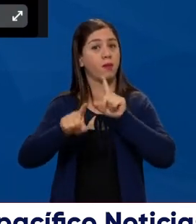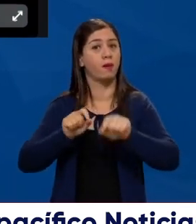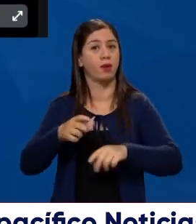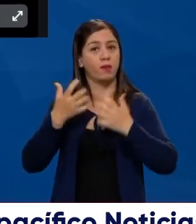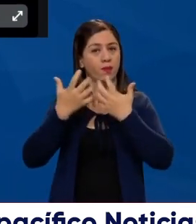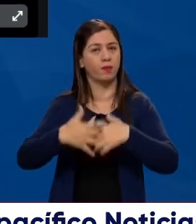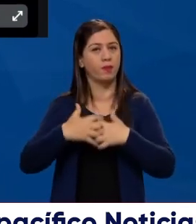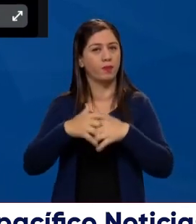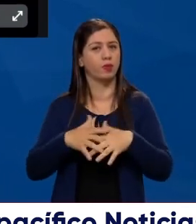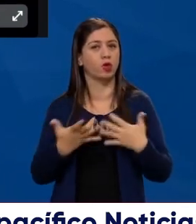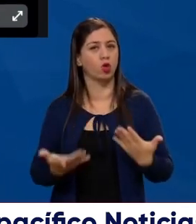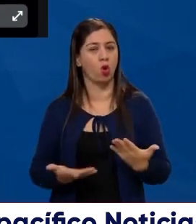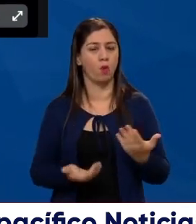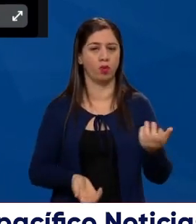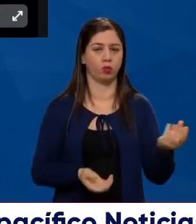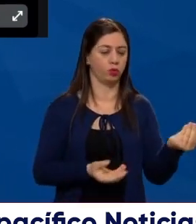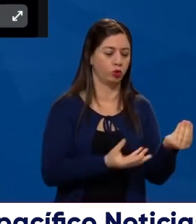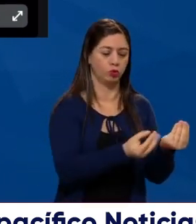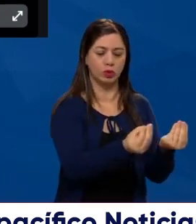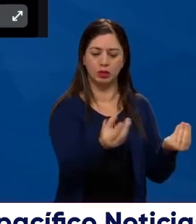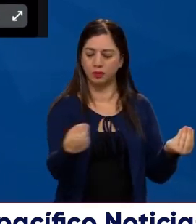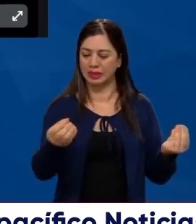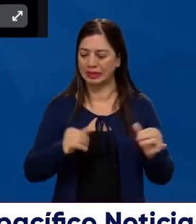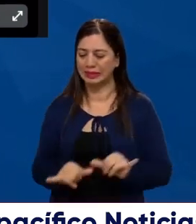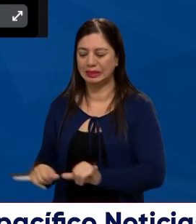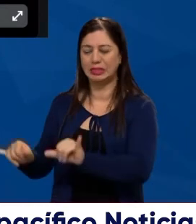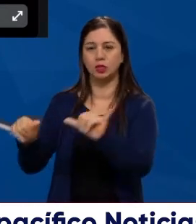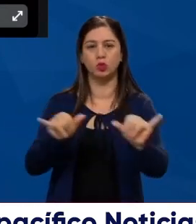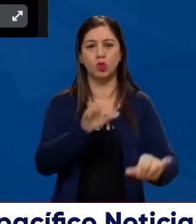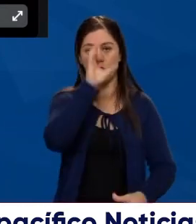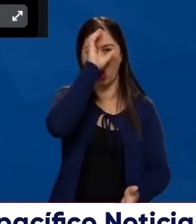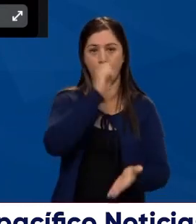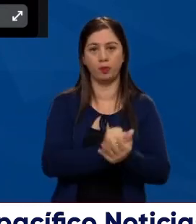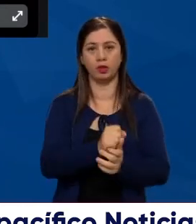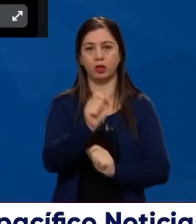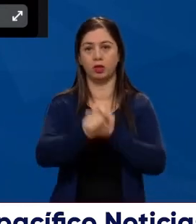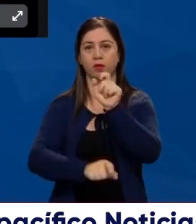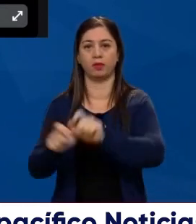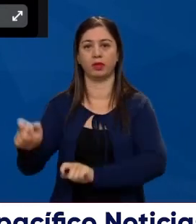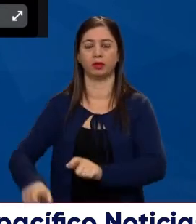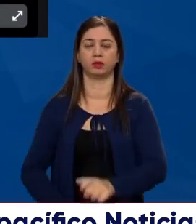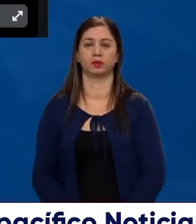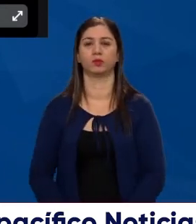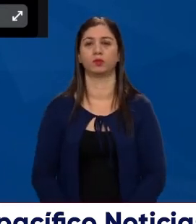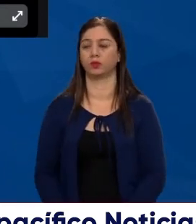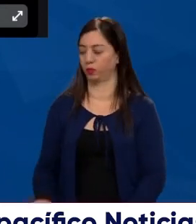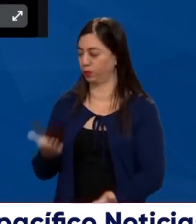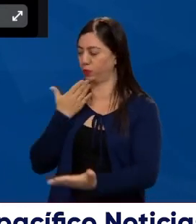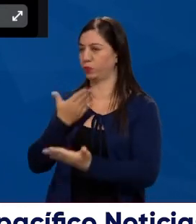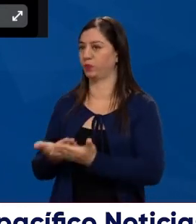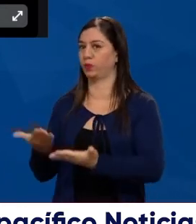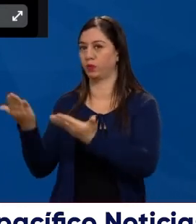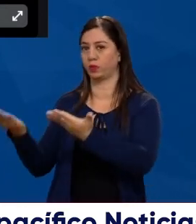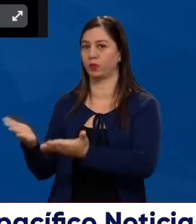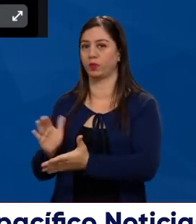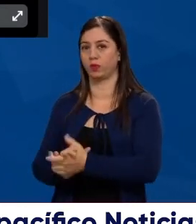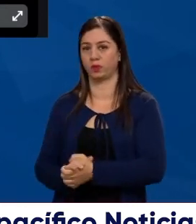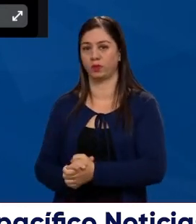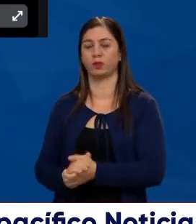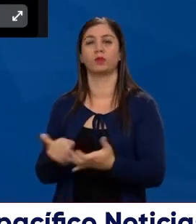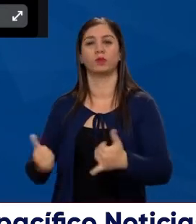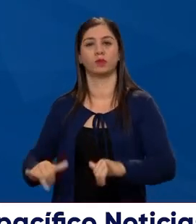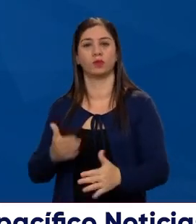hace midiendo en proporciones exactas, lo que piensa la población. Bueno, Yamil, pues muchísimas gracias, por habernos